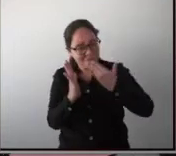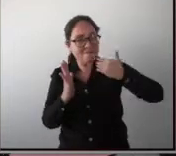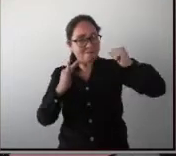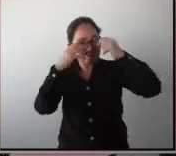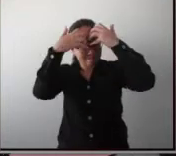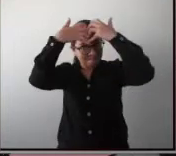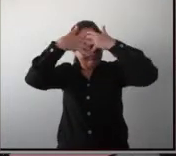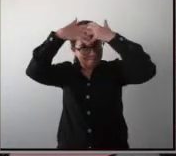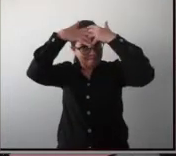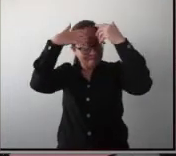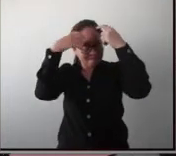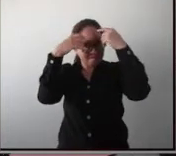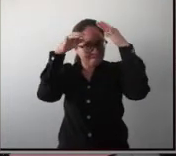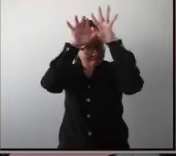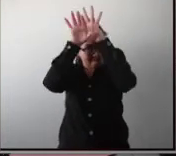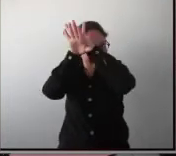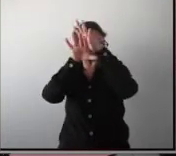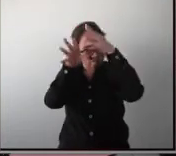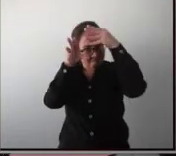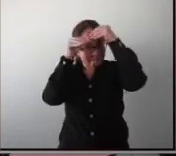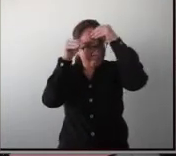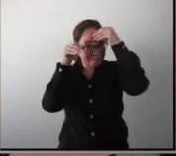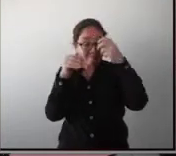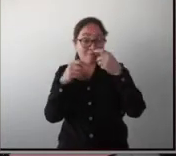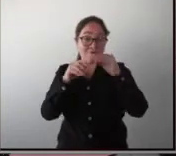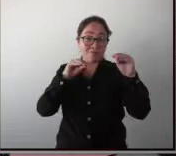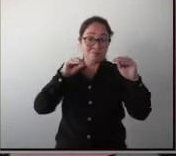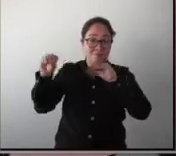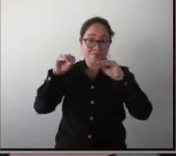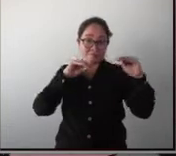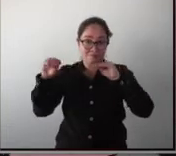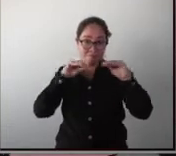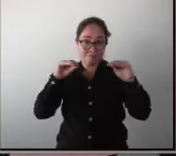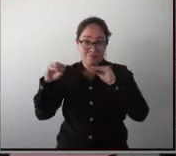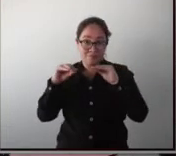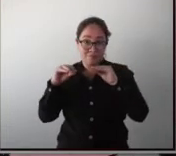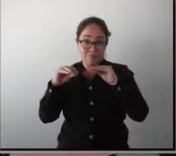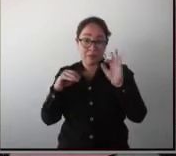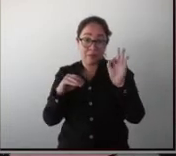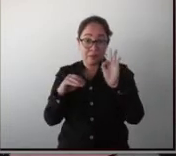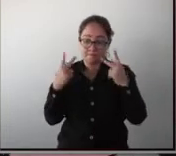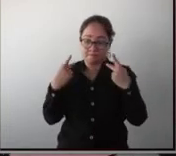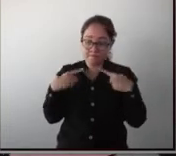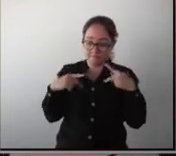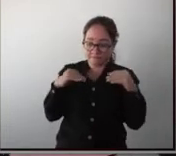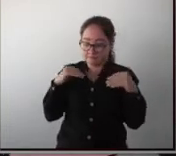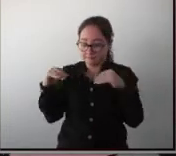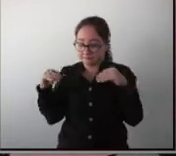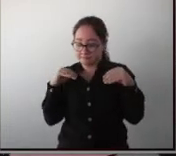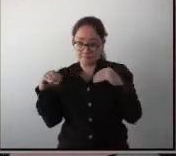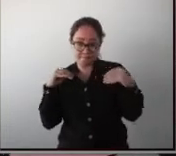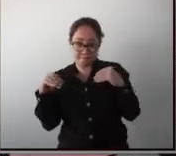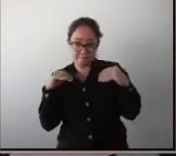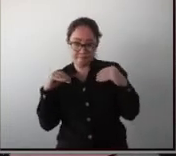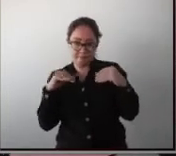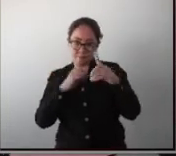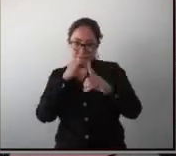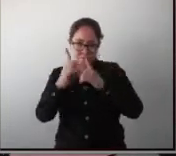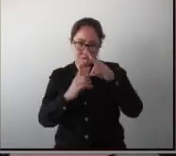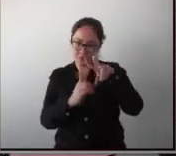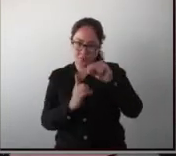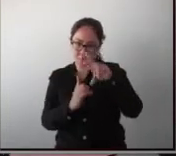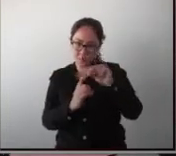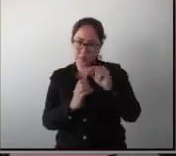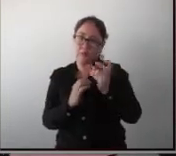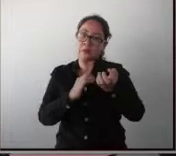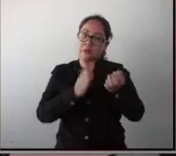plasticidad cerebral? Es el movimiento. Si nosotros nos movemos, aunque no seamos deportistas, si